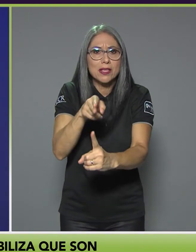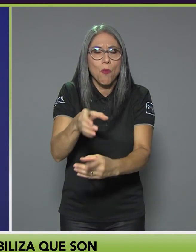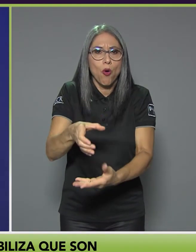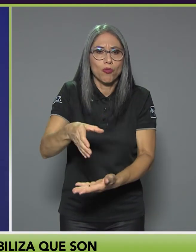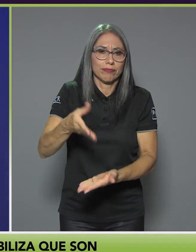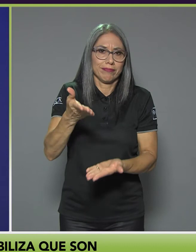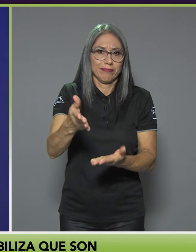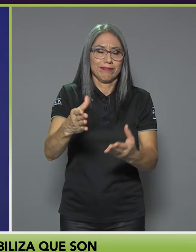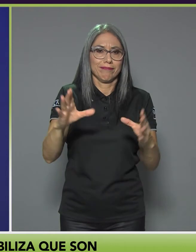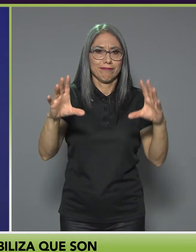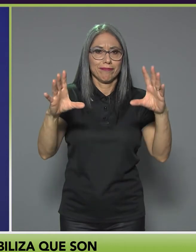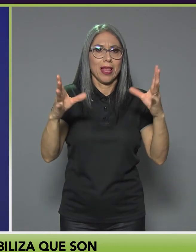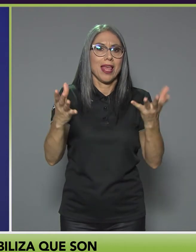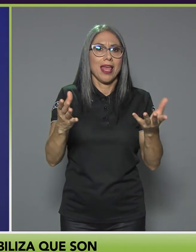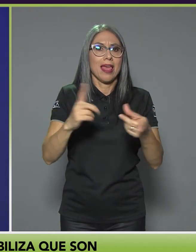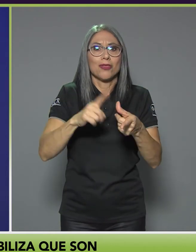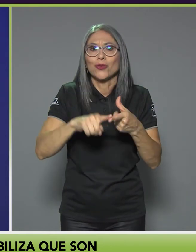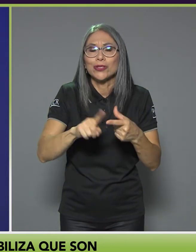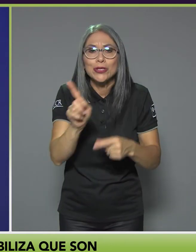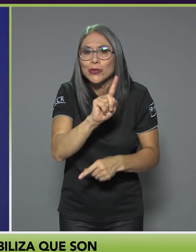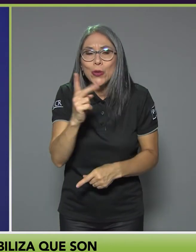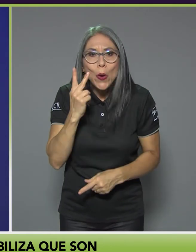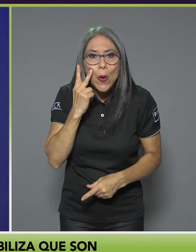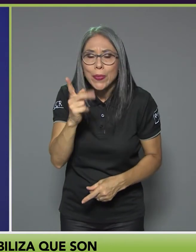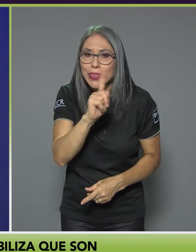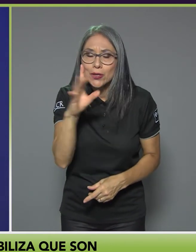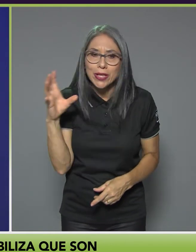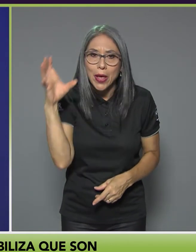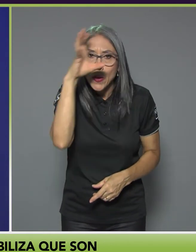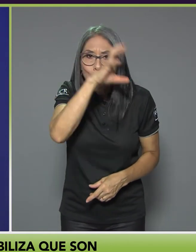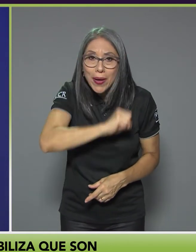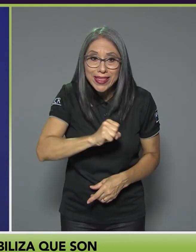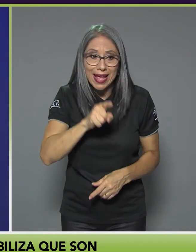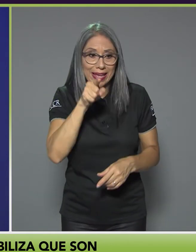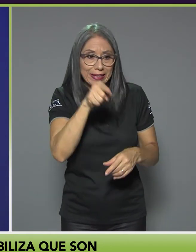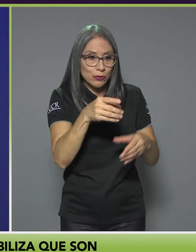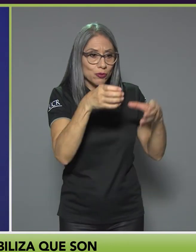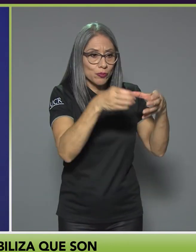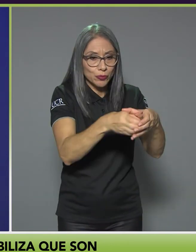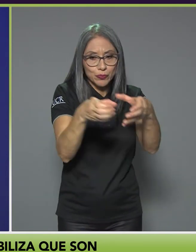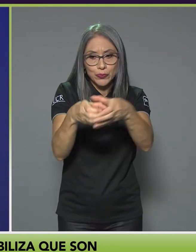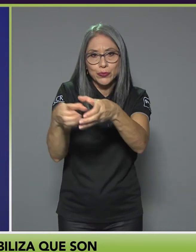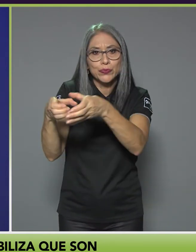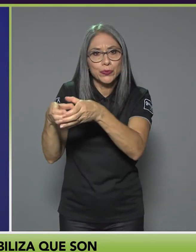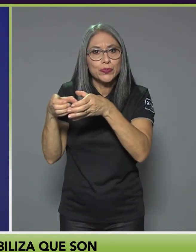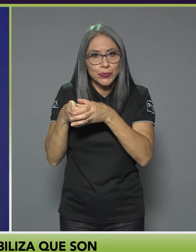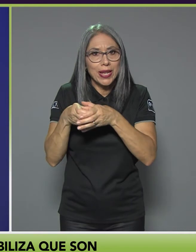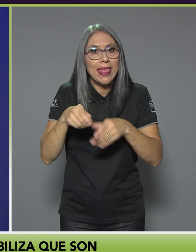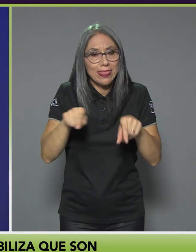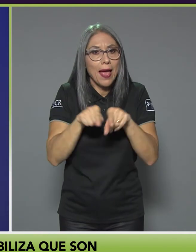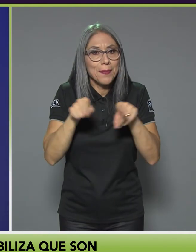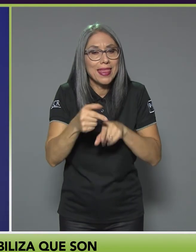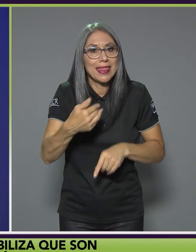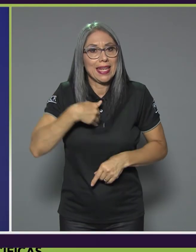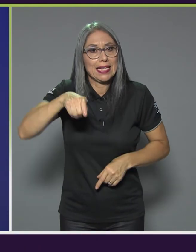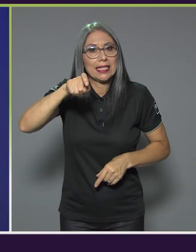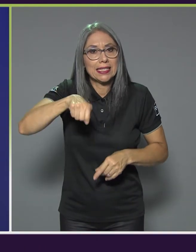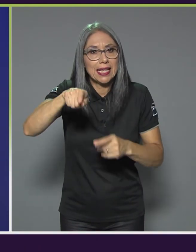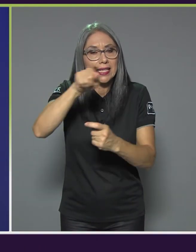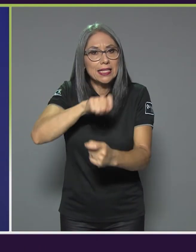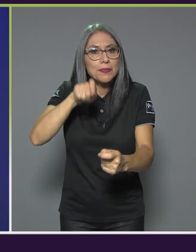hasta cierto punto, que también son poblaciones que tienen necesidades muy específicas, que, bueno, hace más complicado